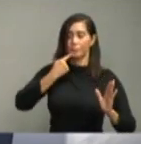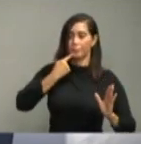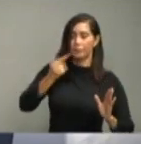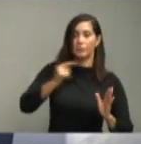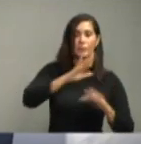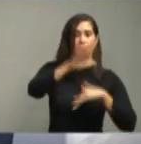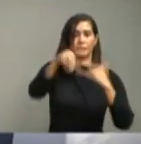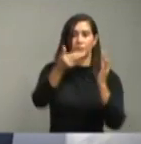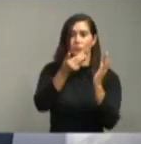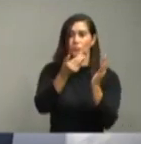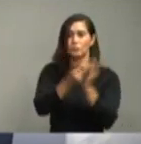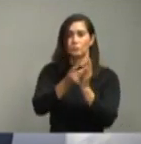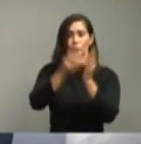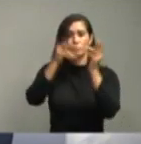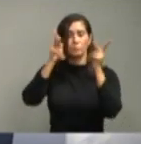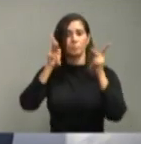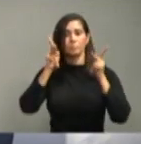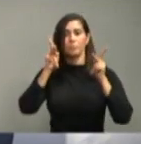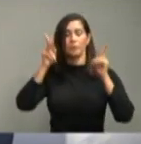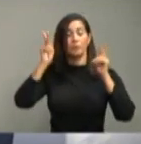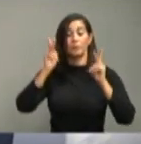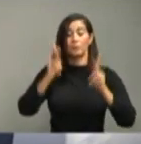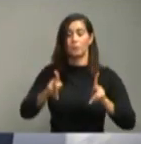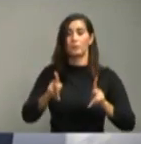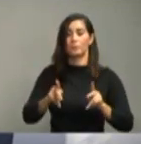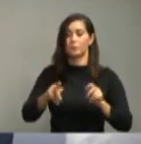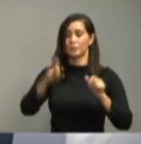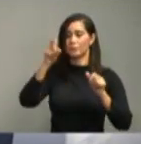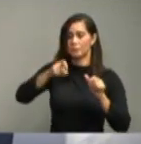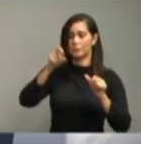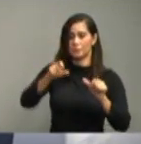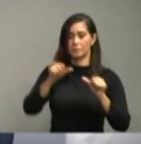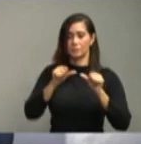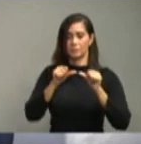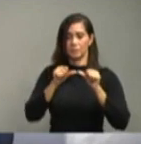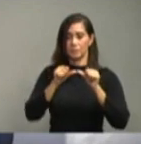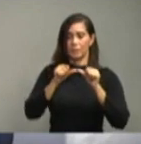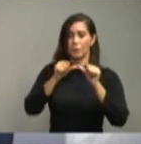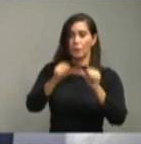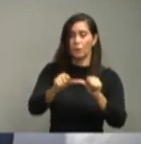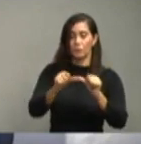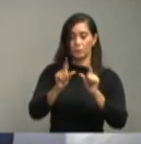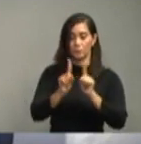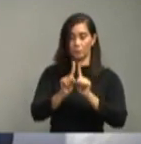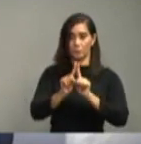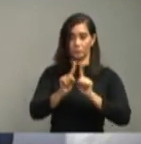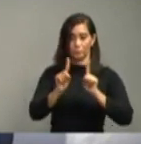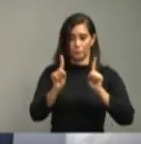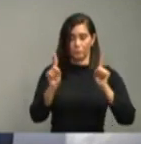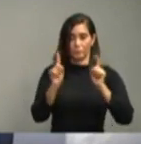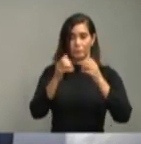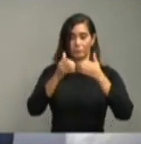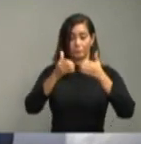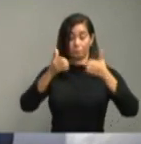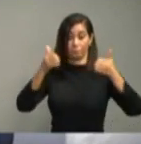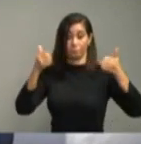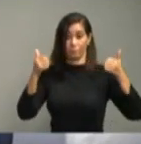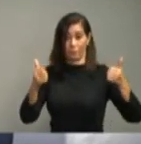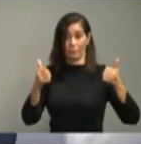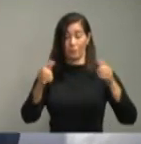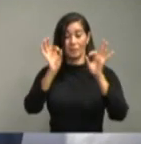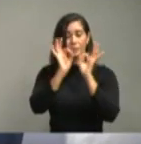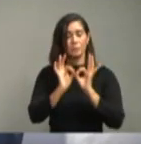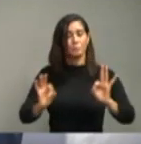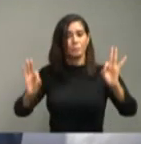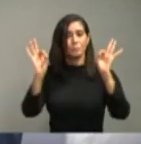nuestra población a mantener el distanciamiento social como elemento clave